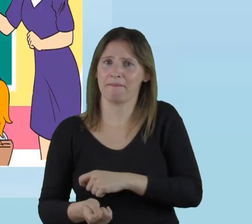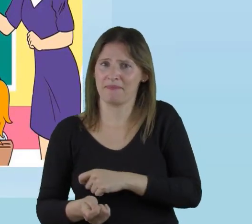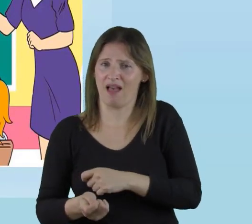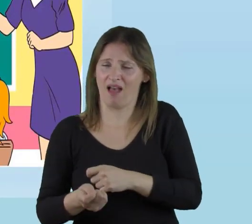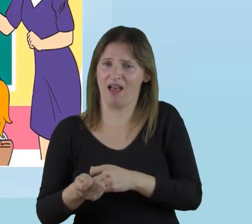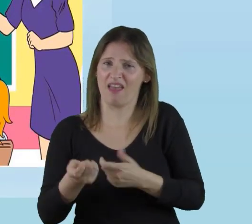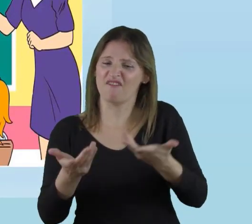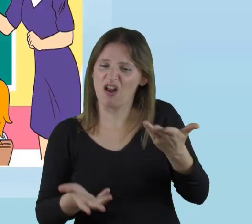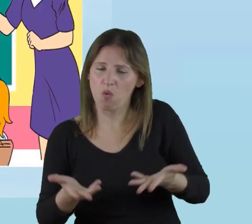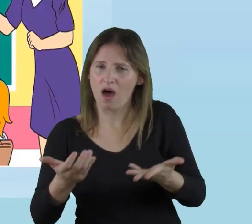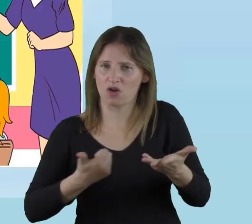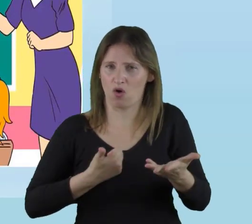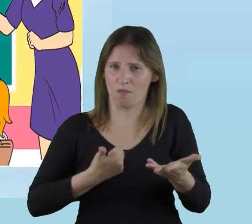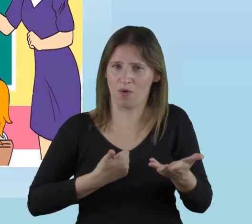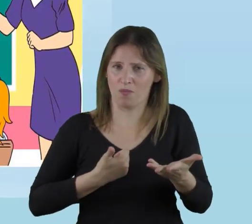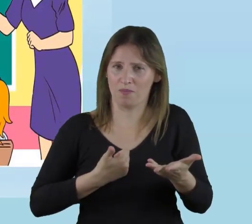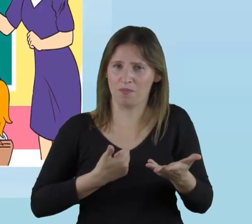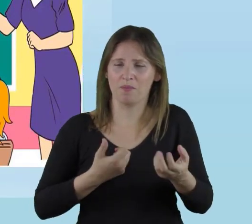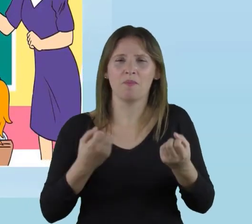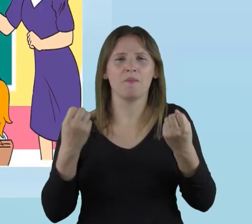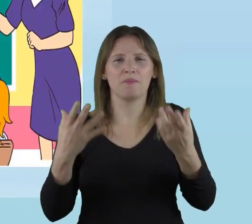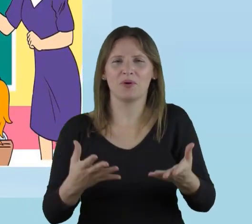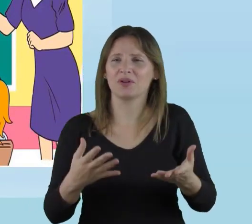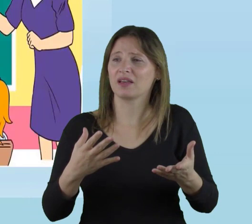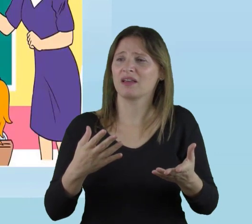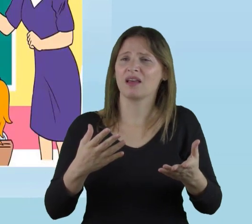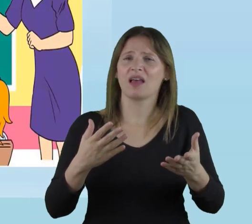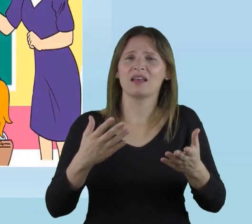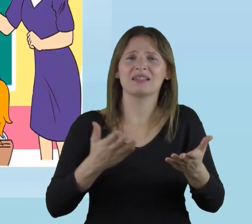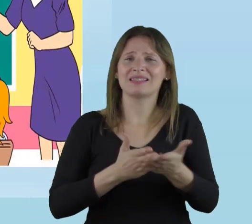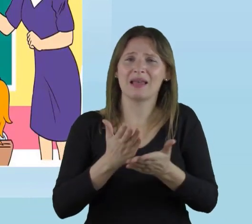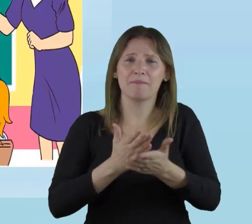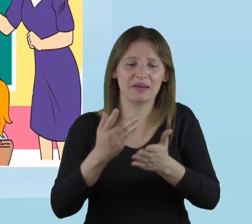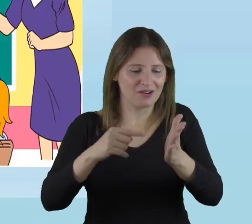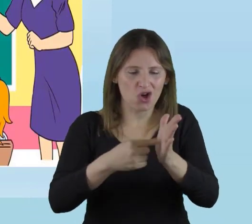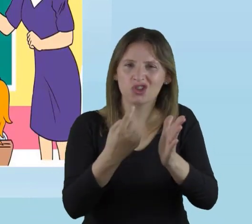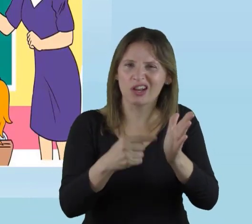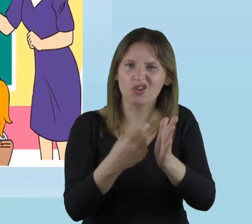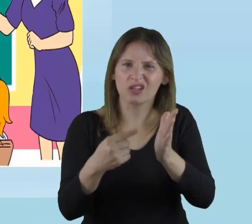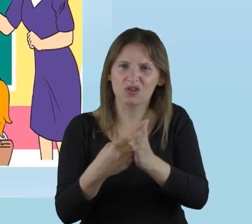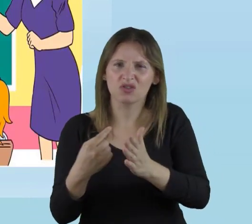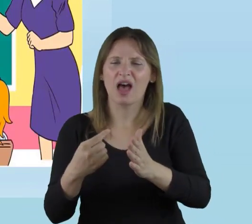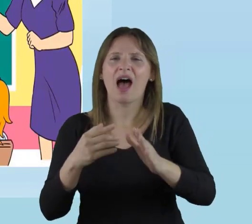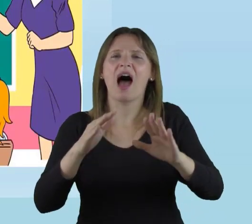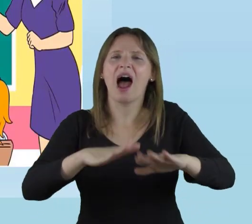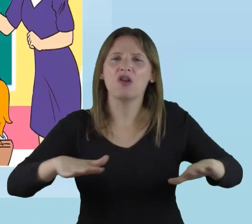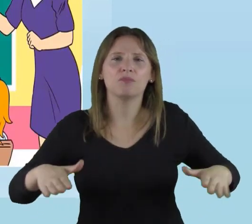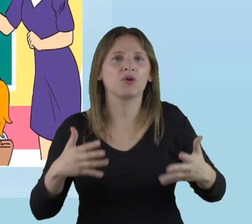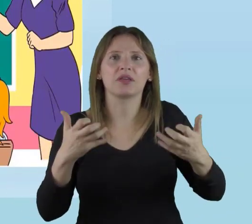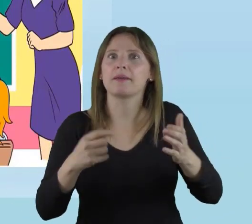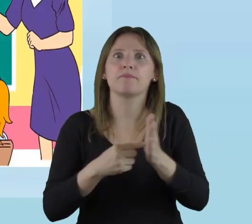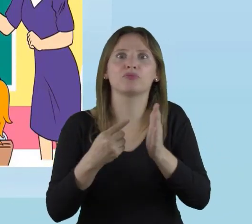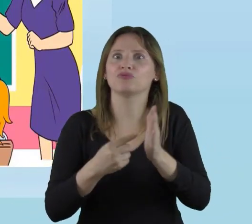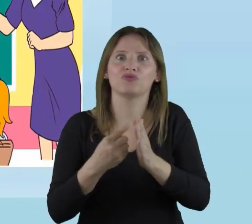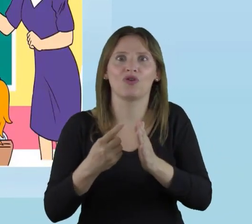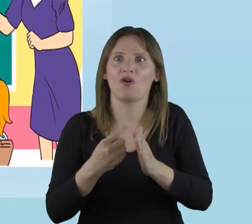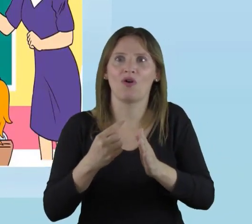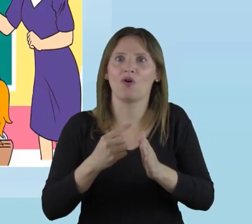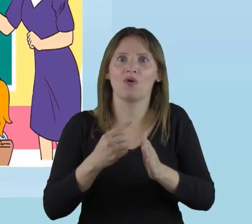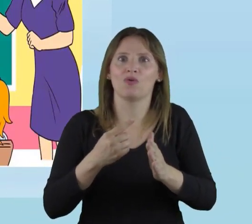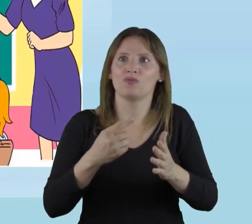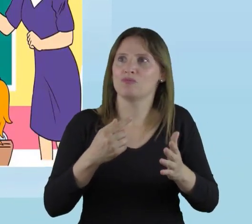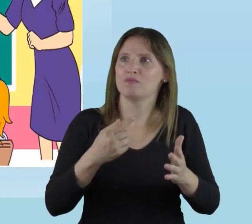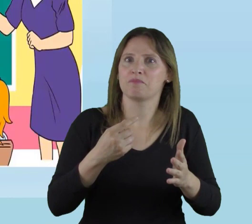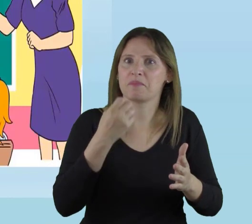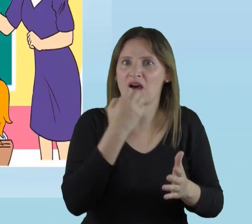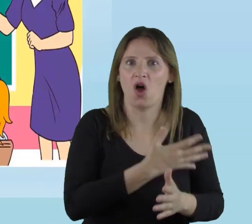como se mira tanto la nota, siempre se quiere sacar el